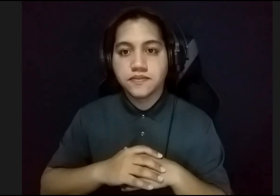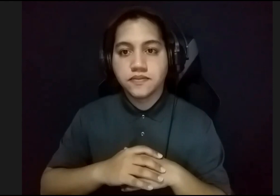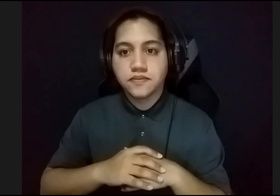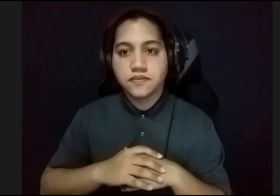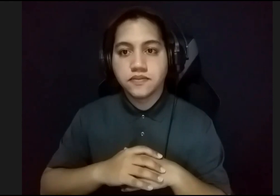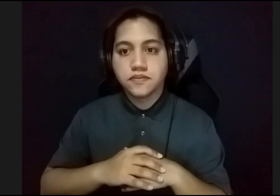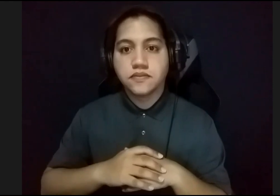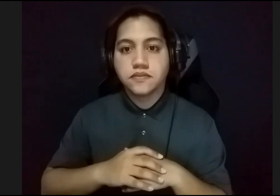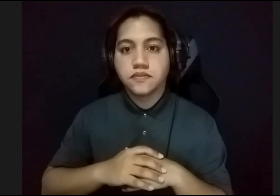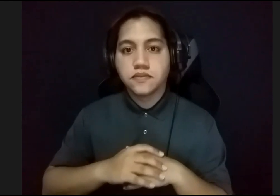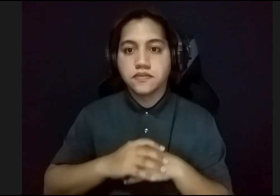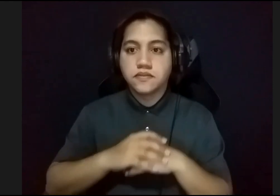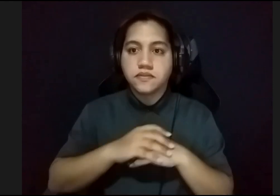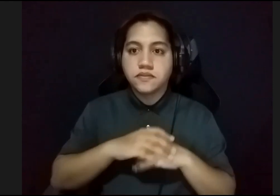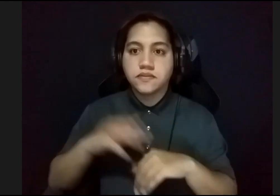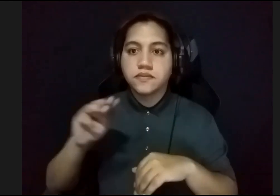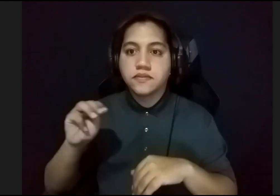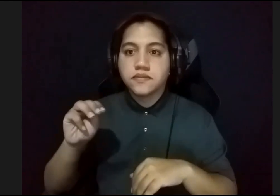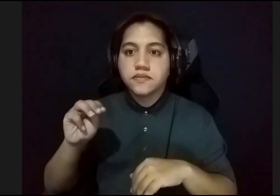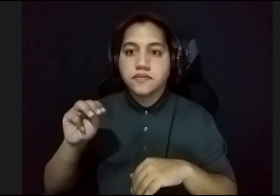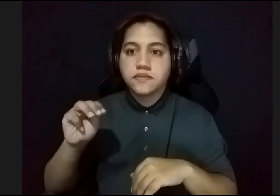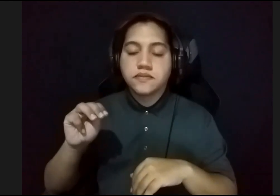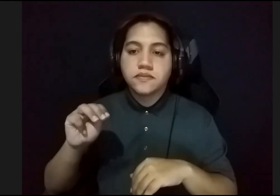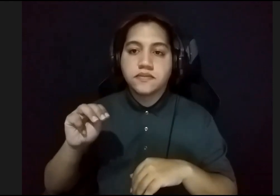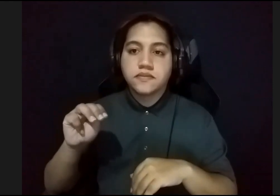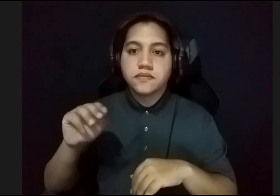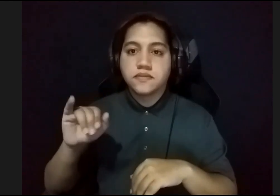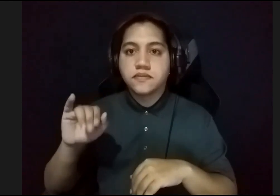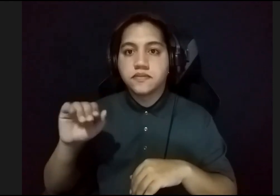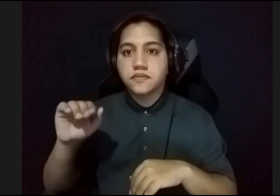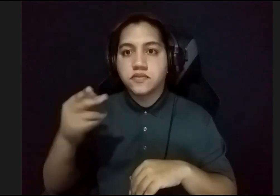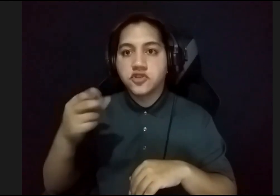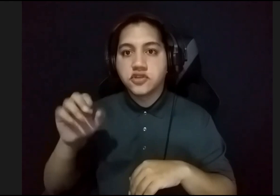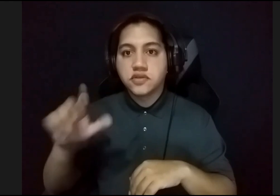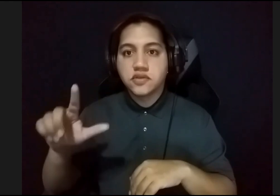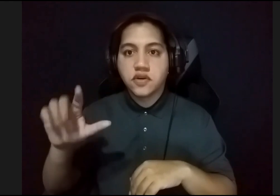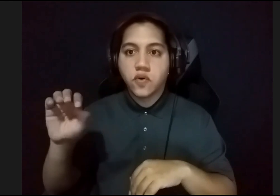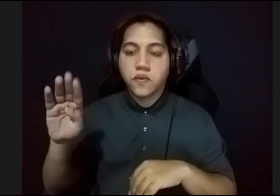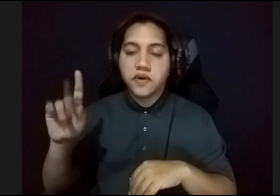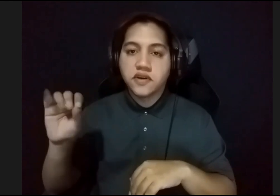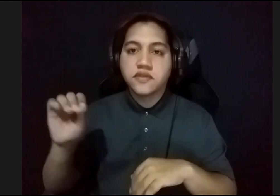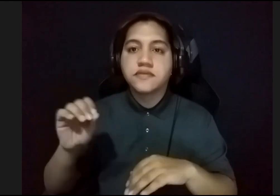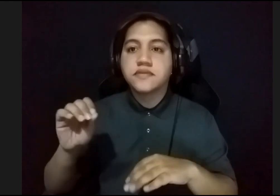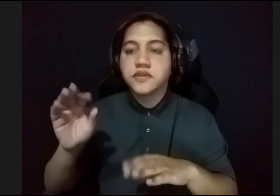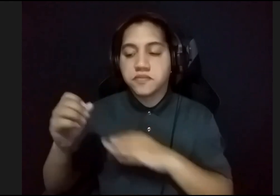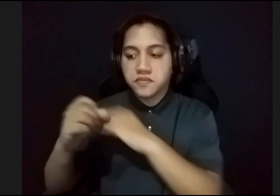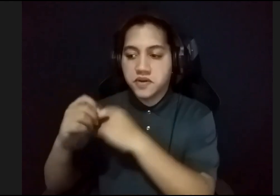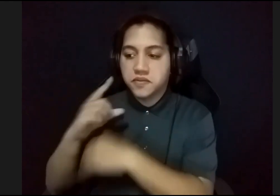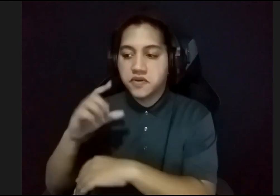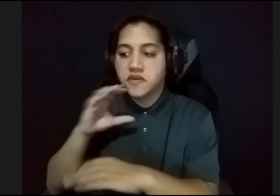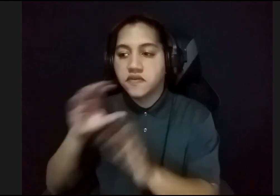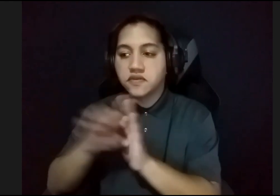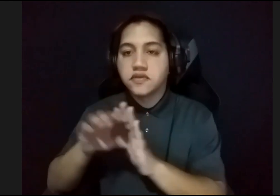Michelle Cubano, me envía una foto, del bar La Botella, así que la compartiré, mañana, para que la puedan ver.